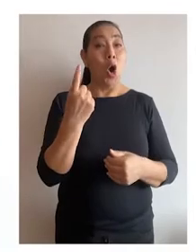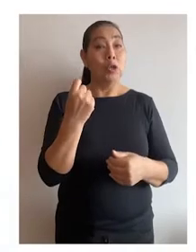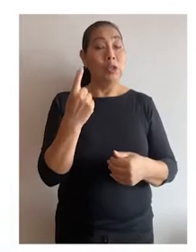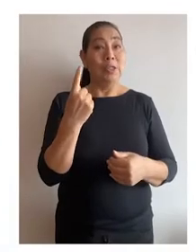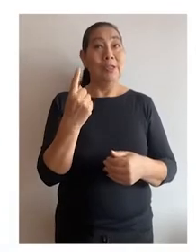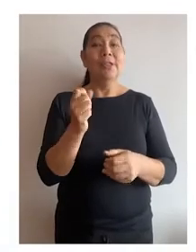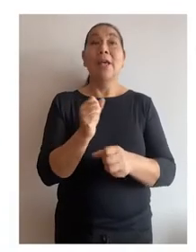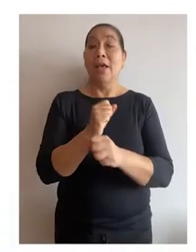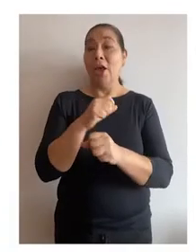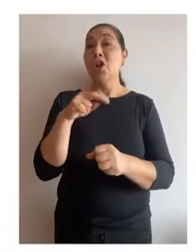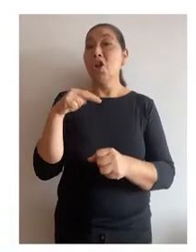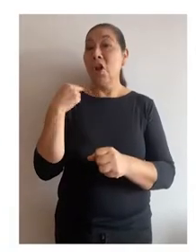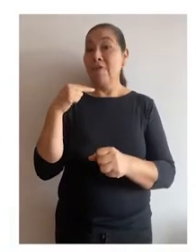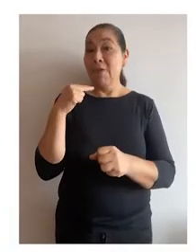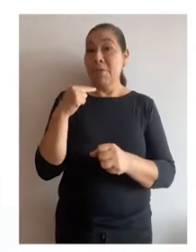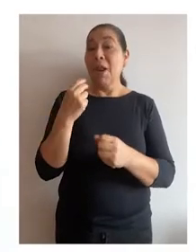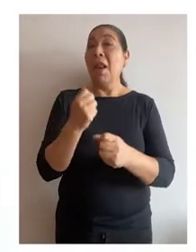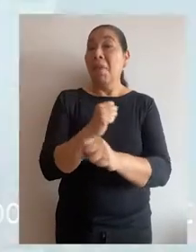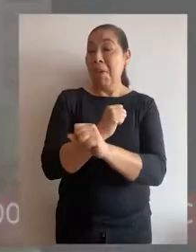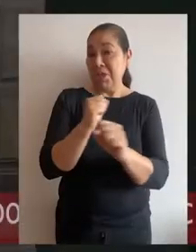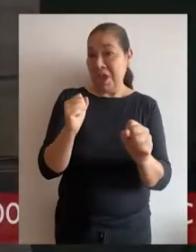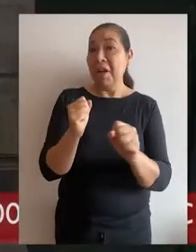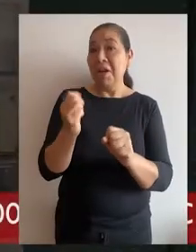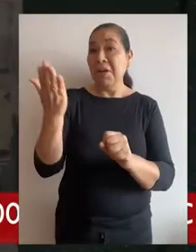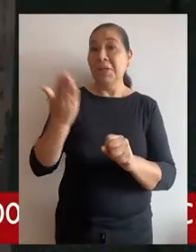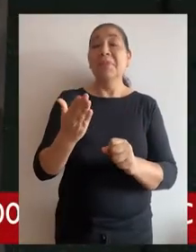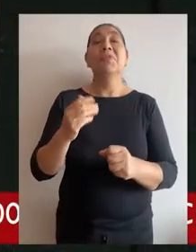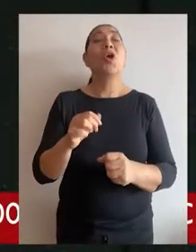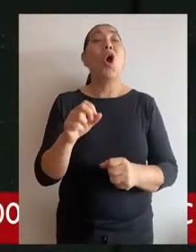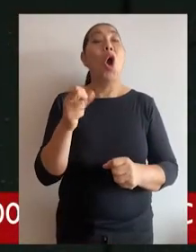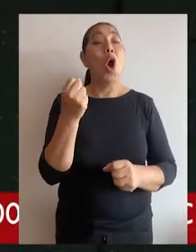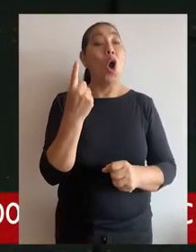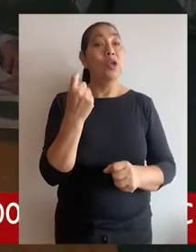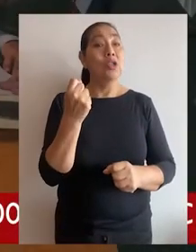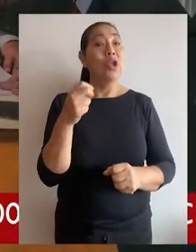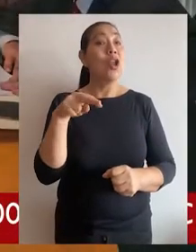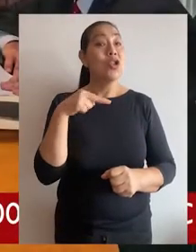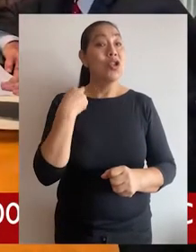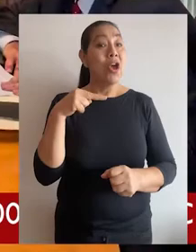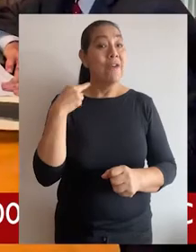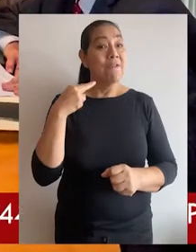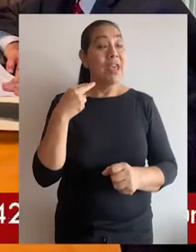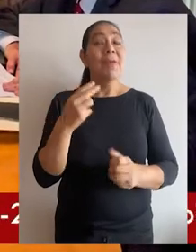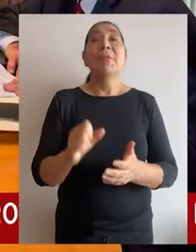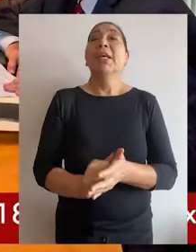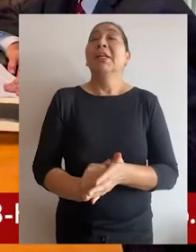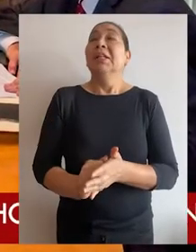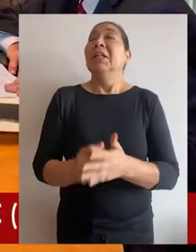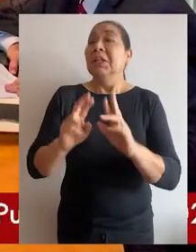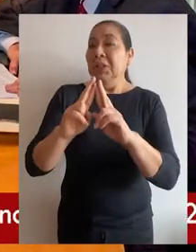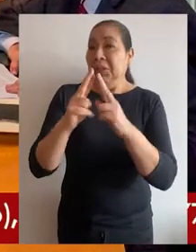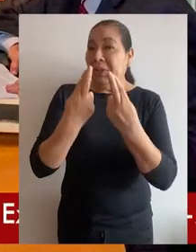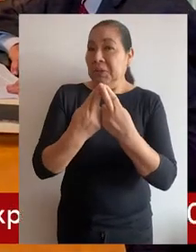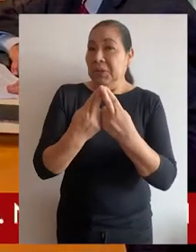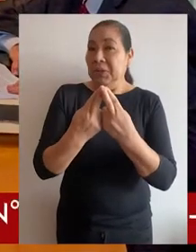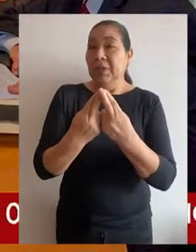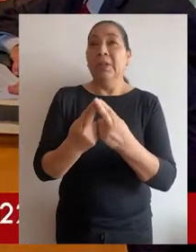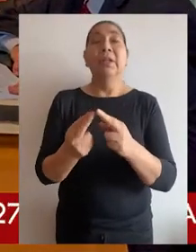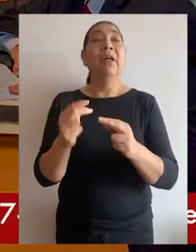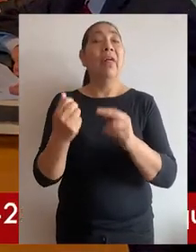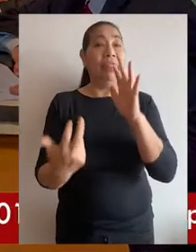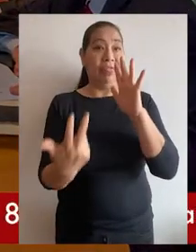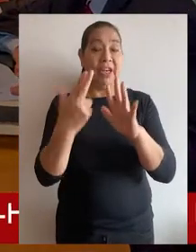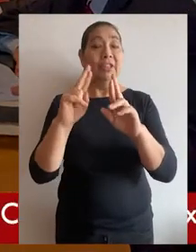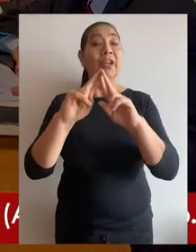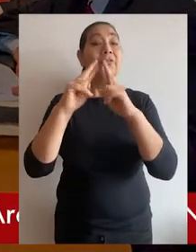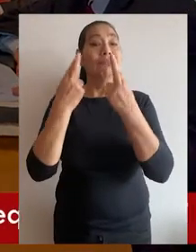Este 11 de noviembre a las 9 y 30 de la mañana. Este miércoles 11 de noviembre el Pleno del Tribunal Constitucional sesionará en